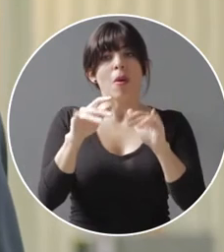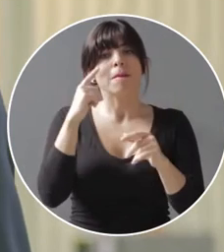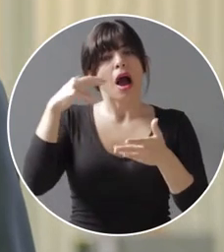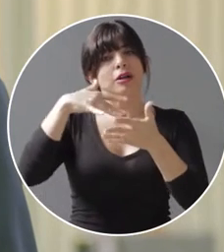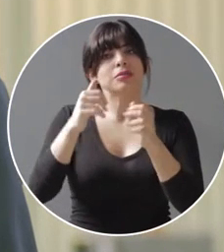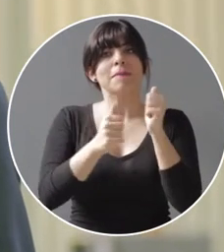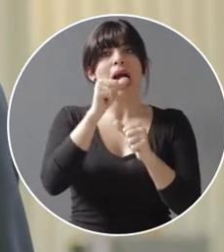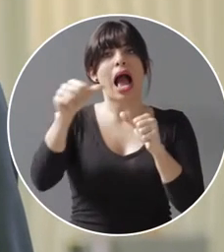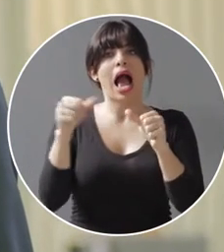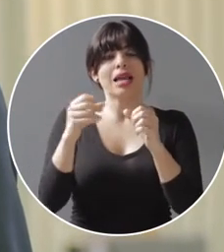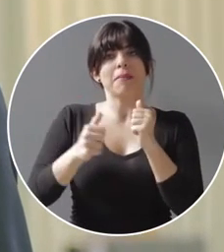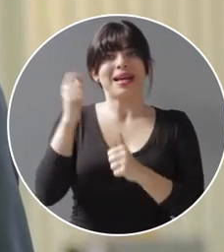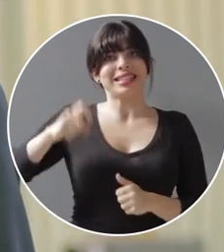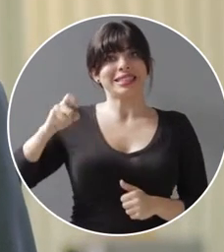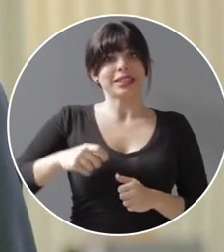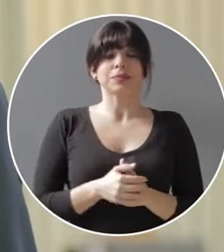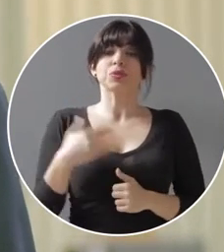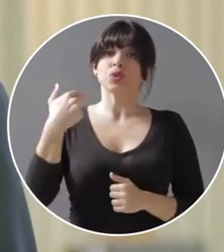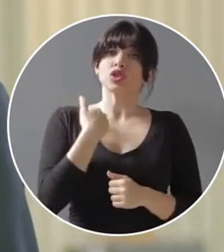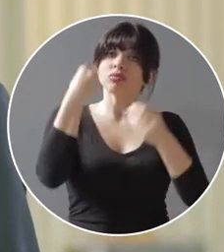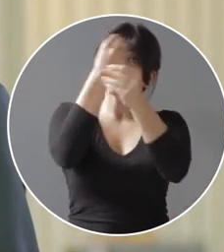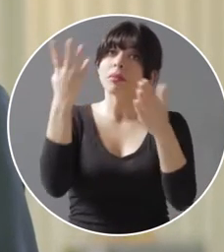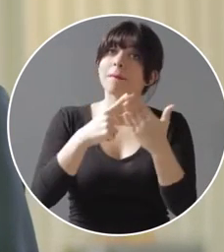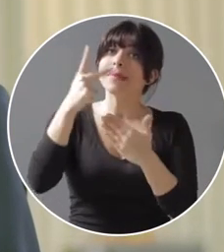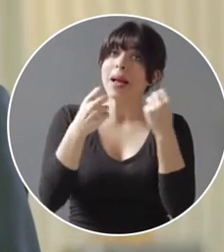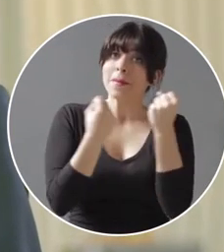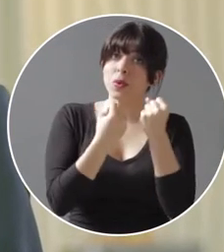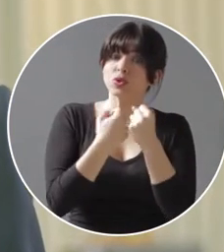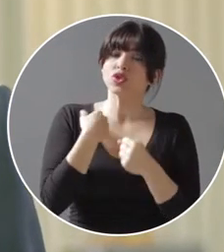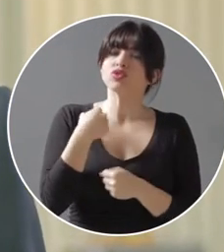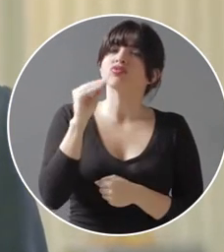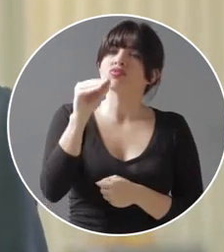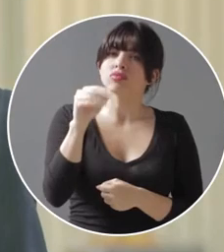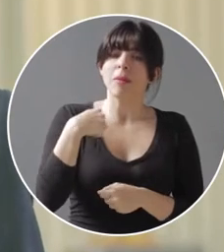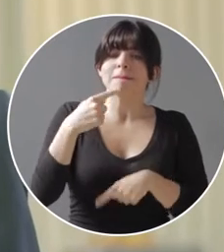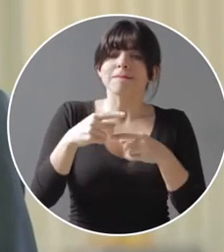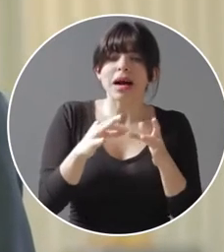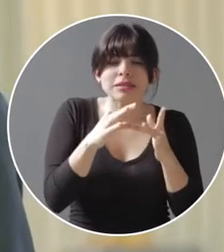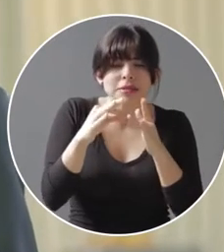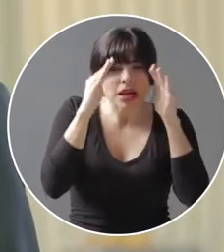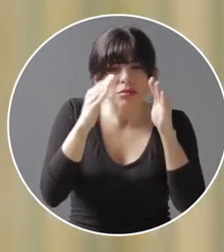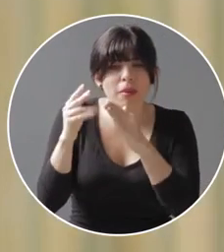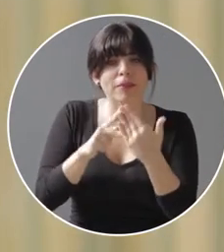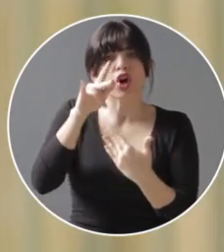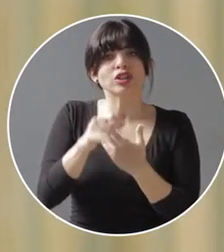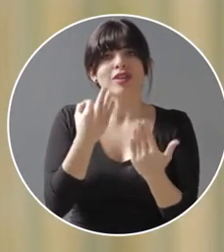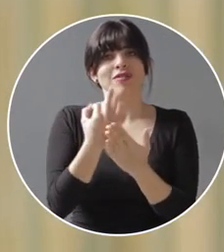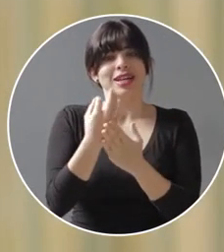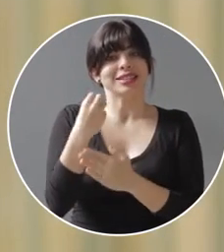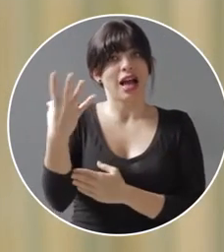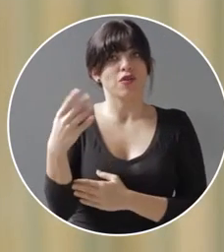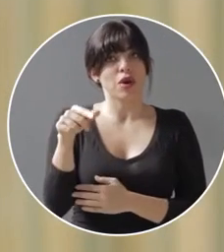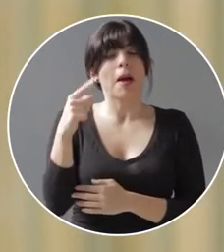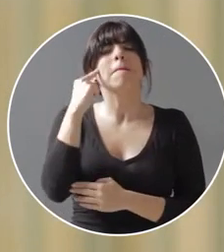mayor demanda laboral. Cuando anunciamos el plan Impulso dijimos que daríamos especial seguimiento a la ejecución de proyectos con financiamiento